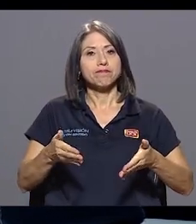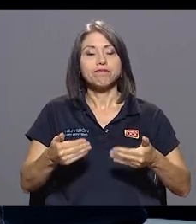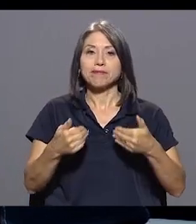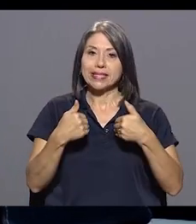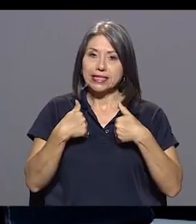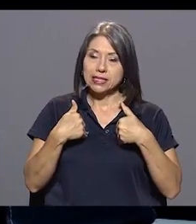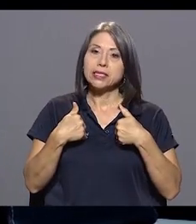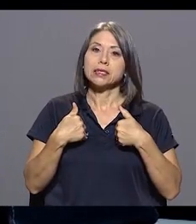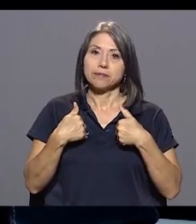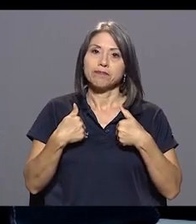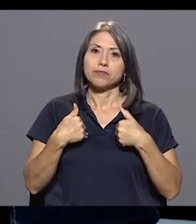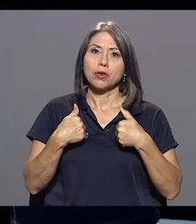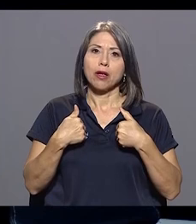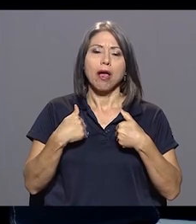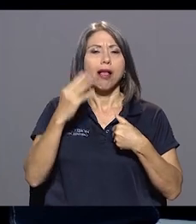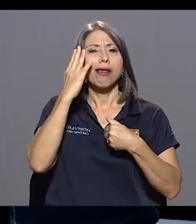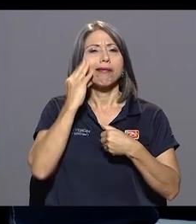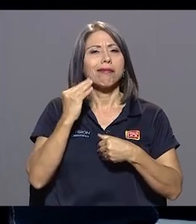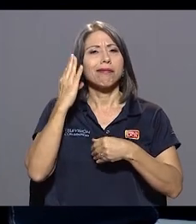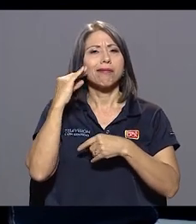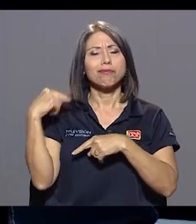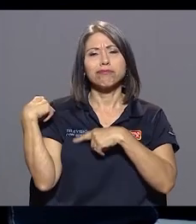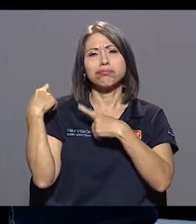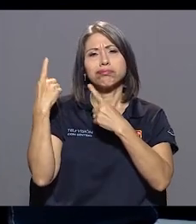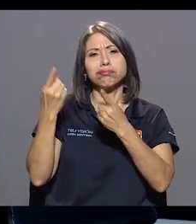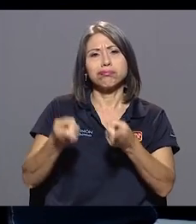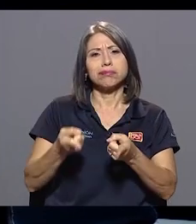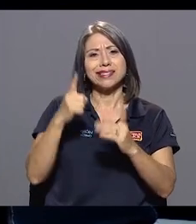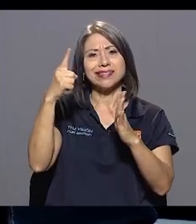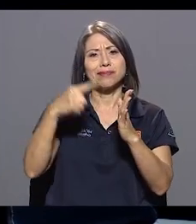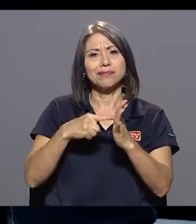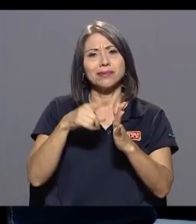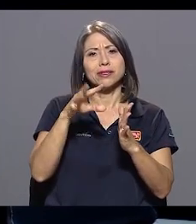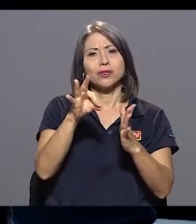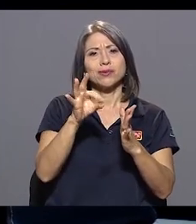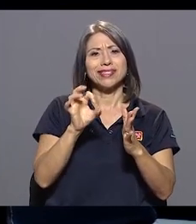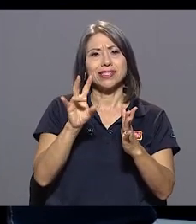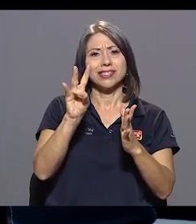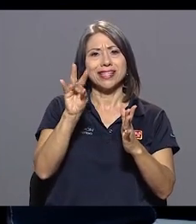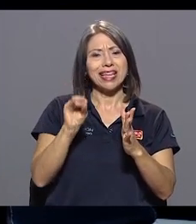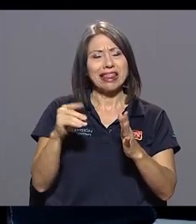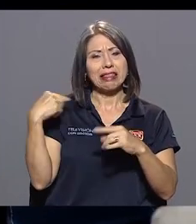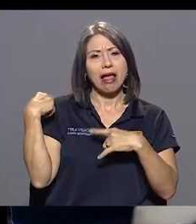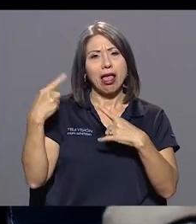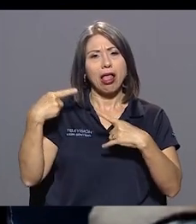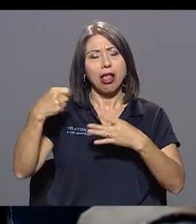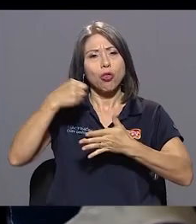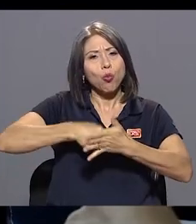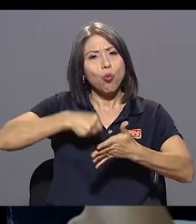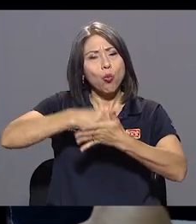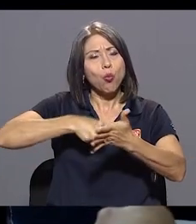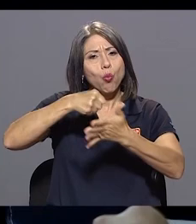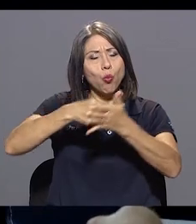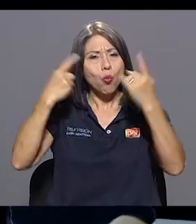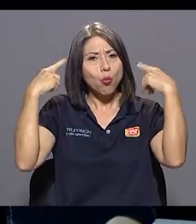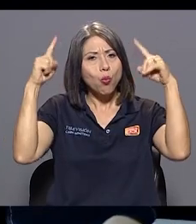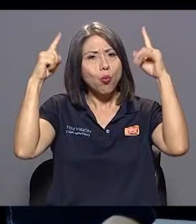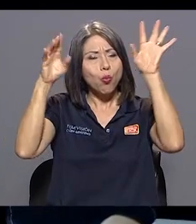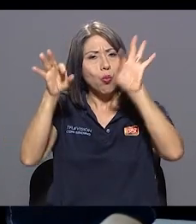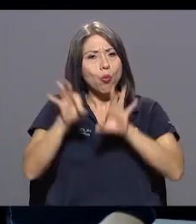tiene una trayectoria desde 1970 de luchas y de logros importantes,